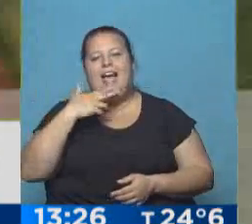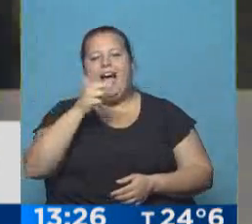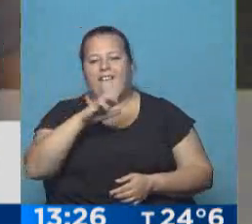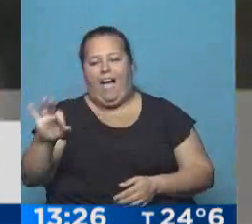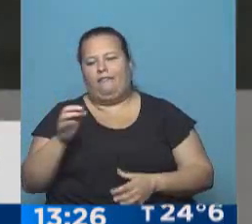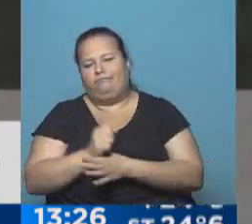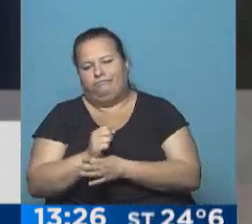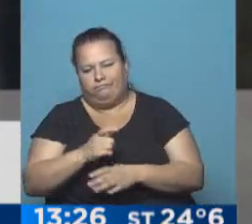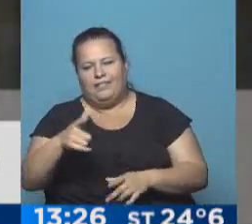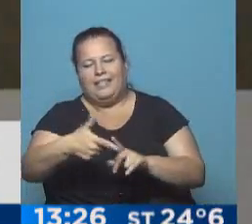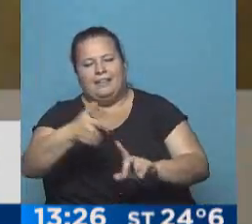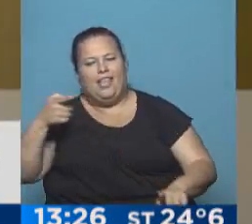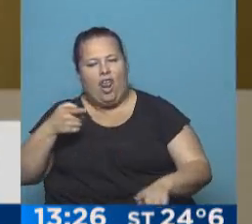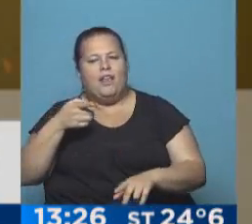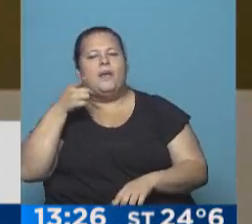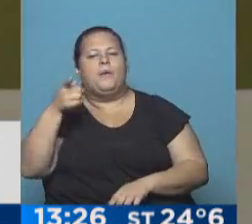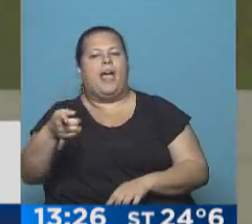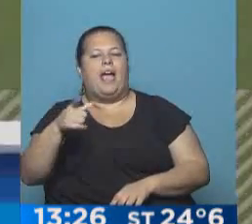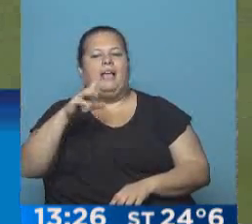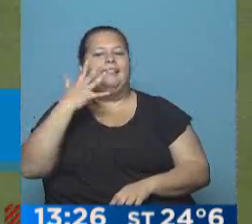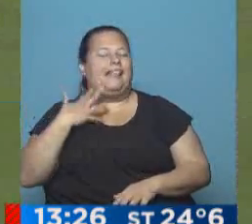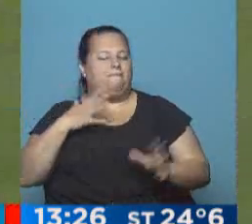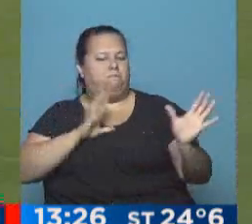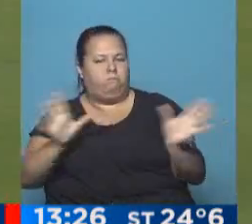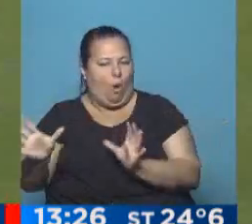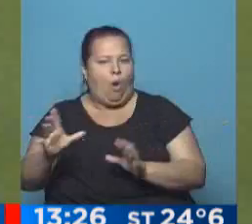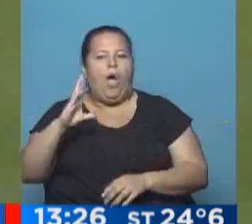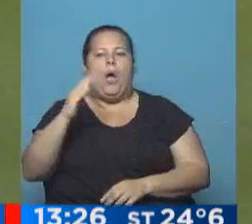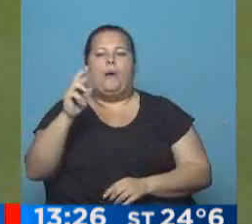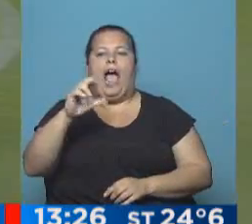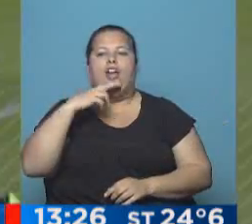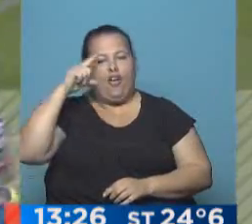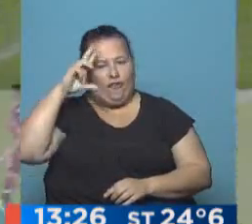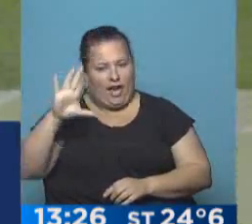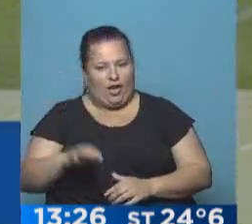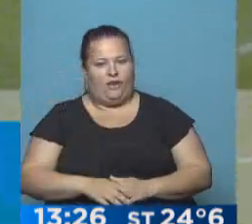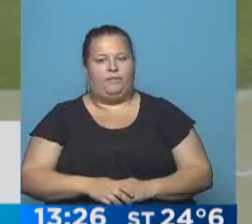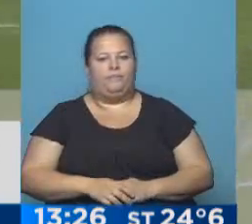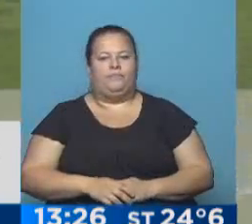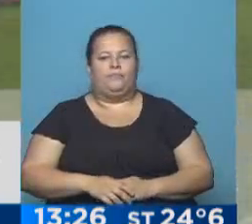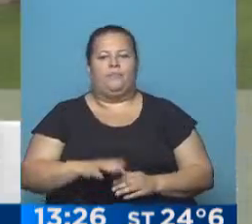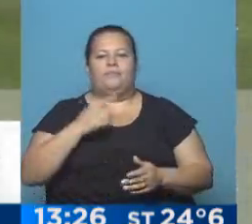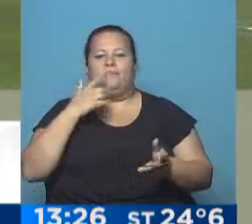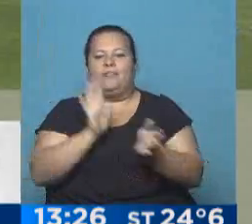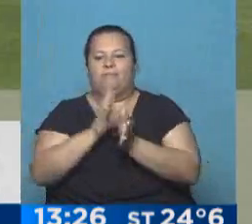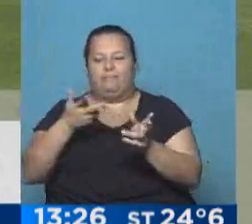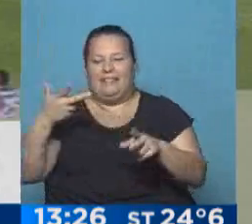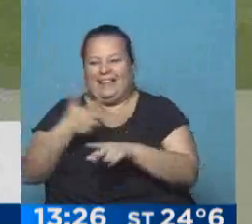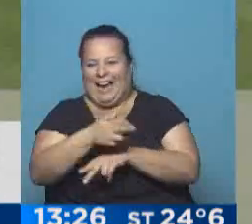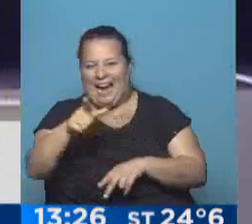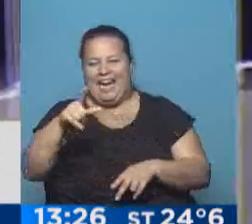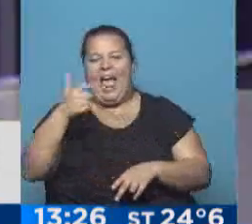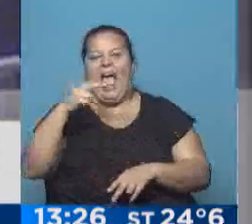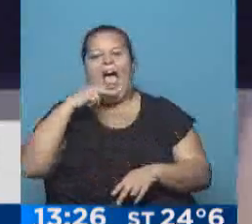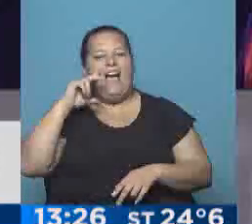impresionante, el tiro libre que le sacaba a Carlitos Tevez. Barobero, ante la tijera de